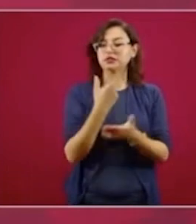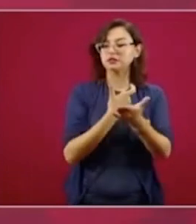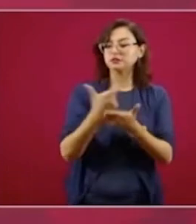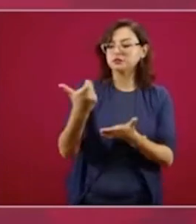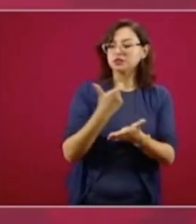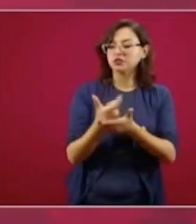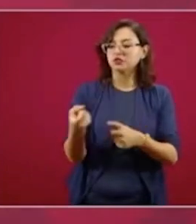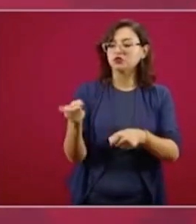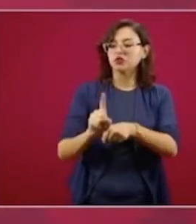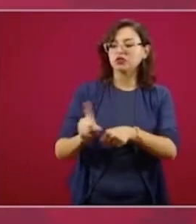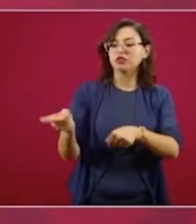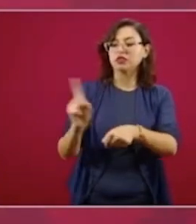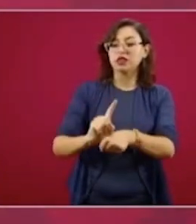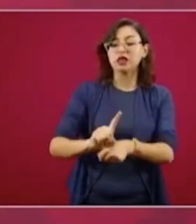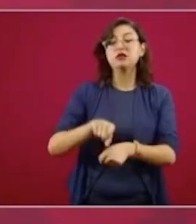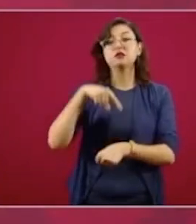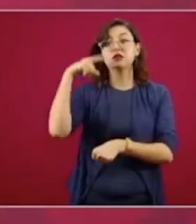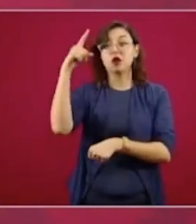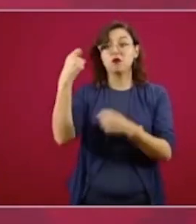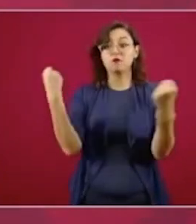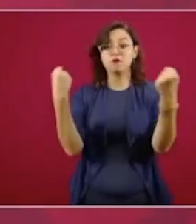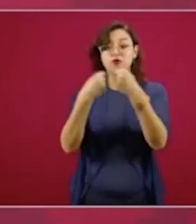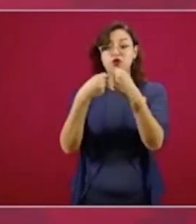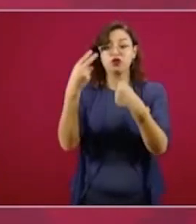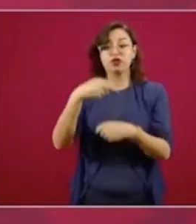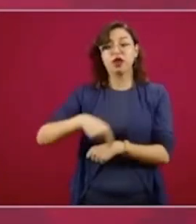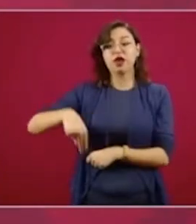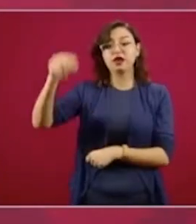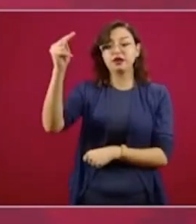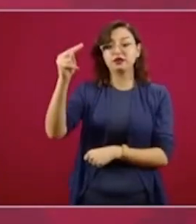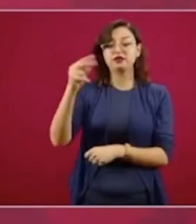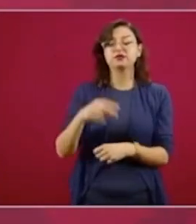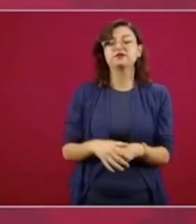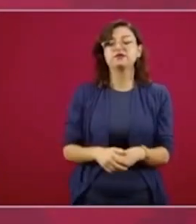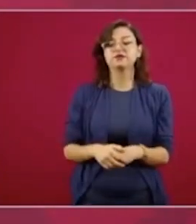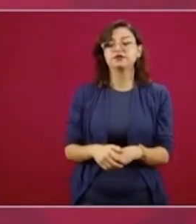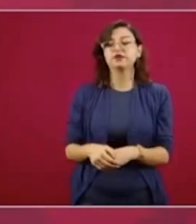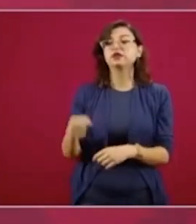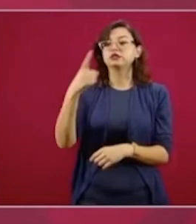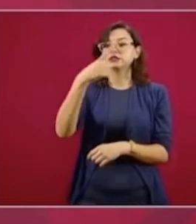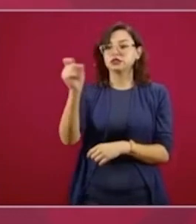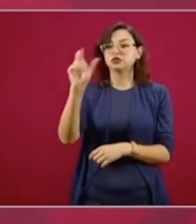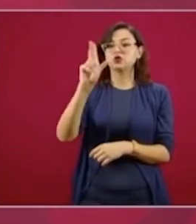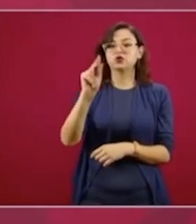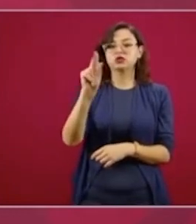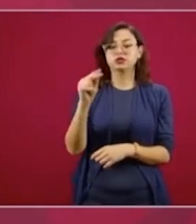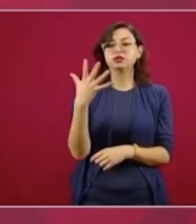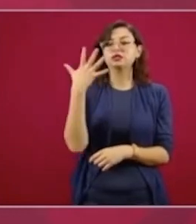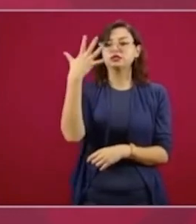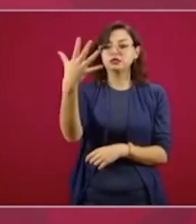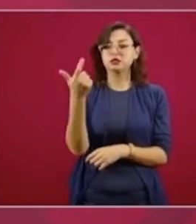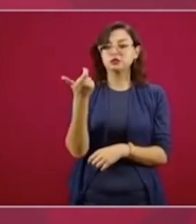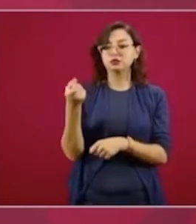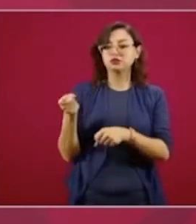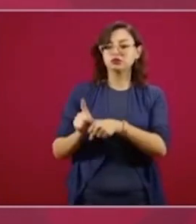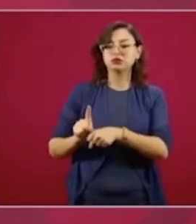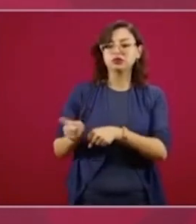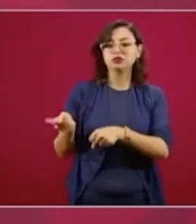mientras que en la zona libre de la frontera norte llegó a los 185 pesos al día.